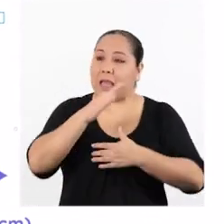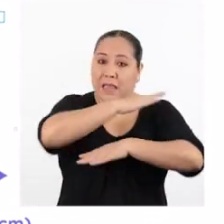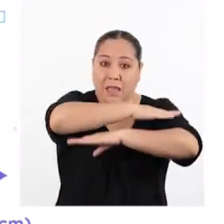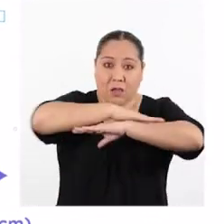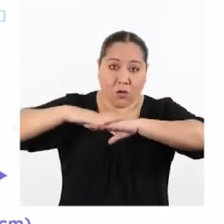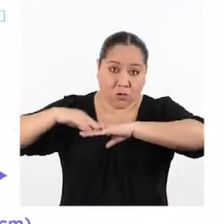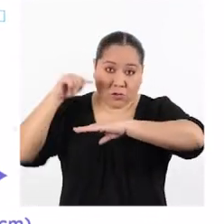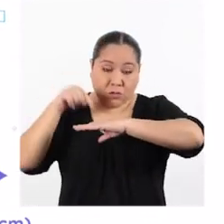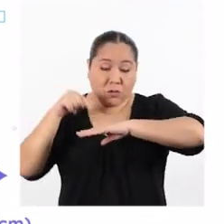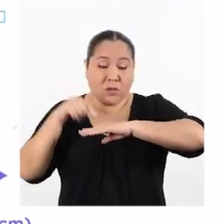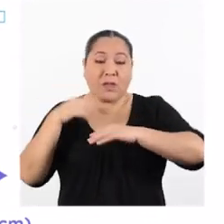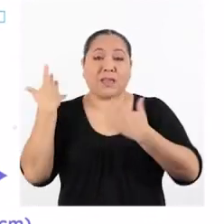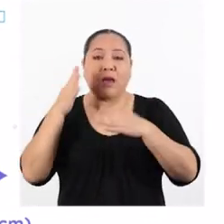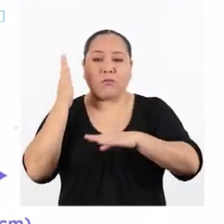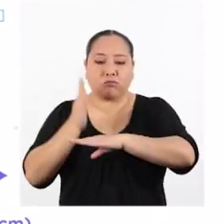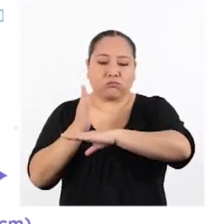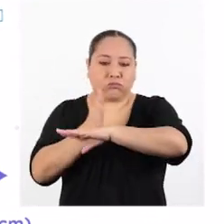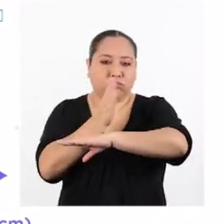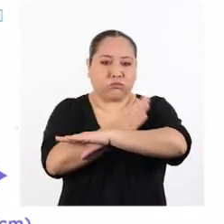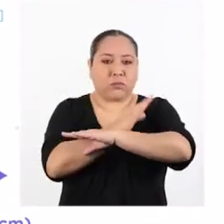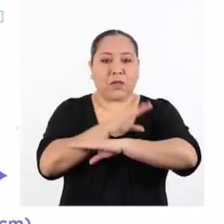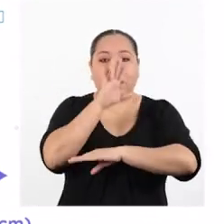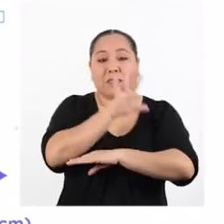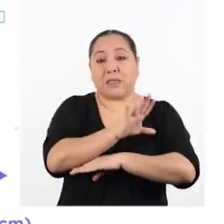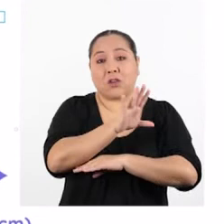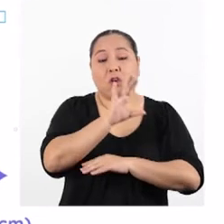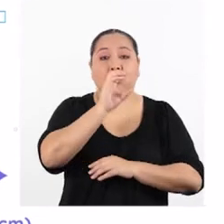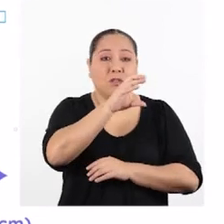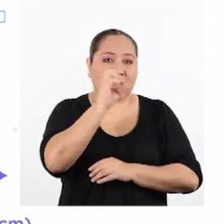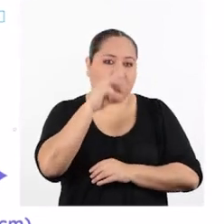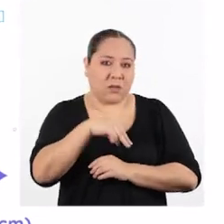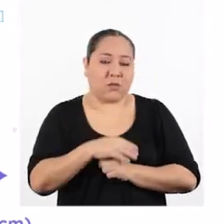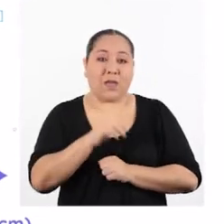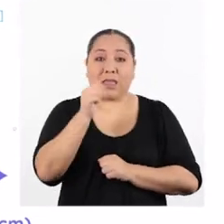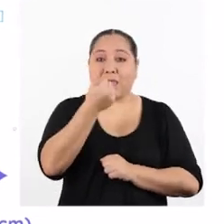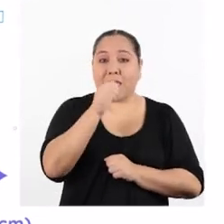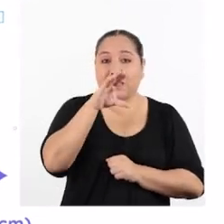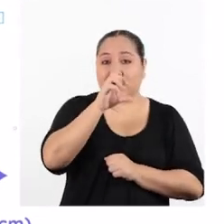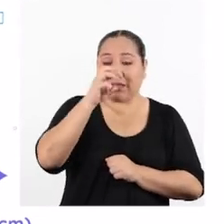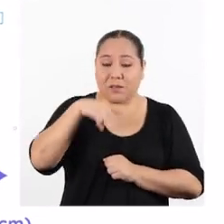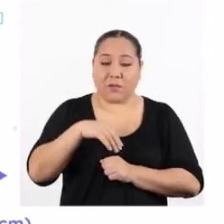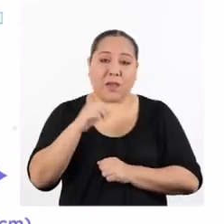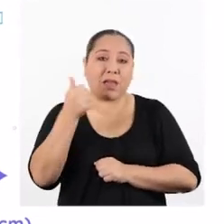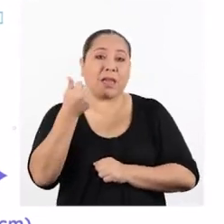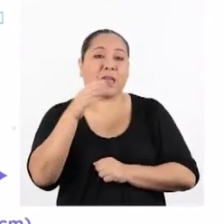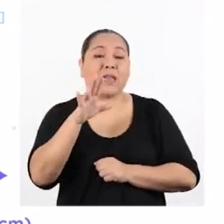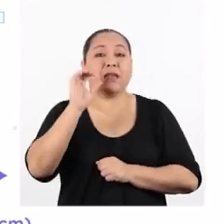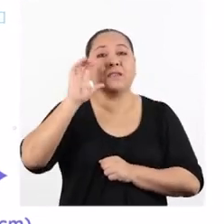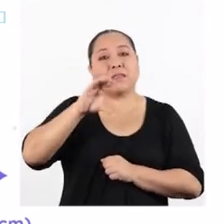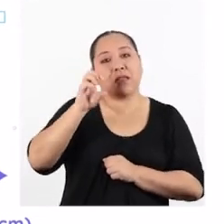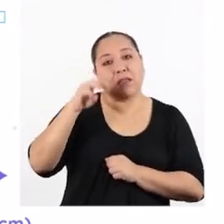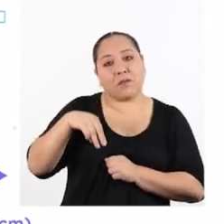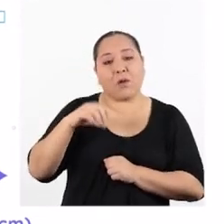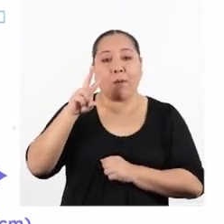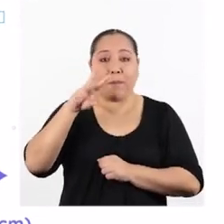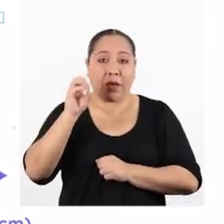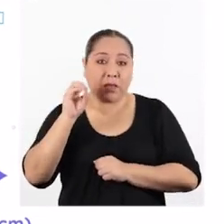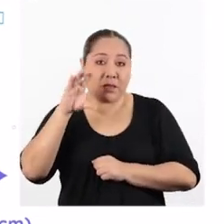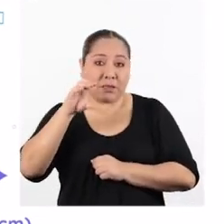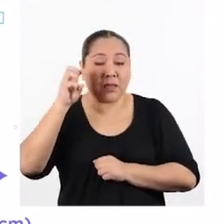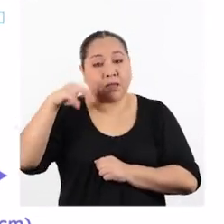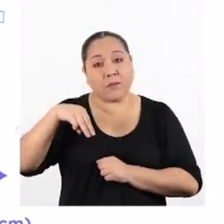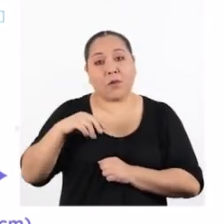horizontal se han registrado los valores de 5 centímetros, 10 centímetros, 15 centímetros, 20